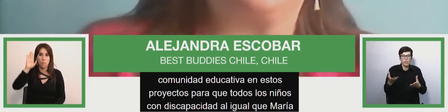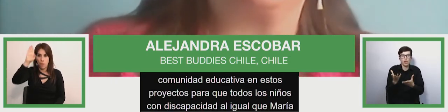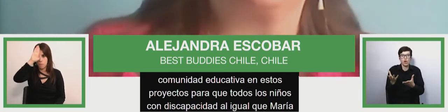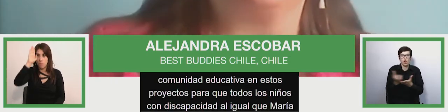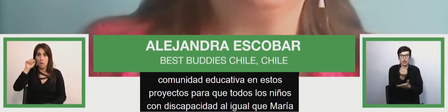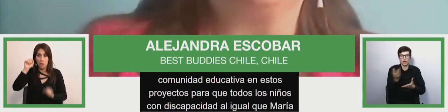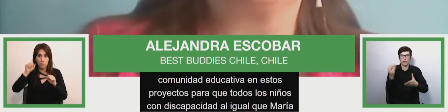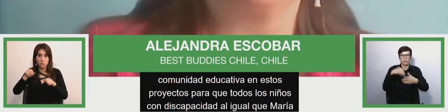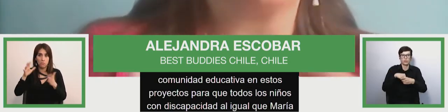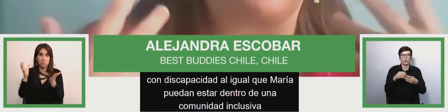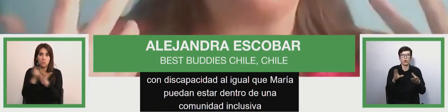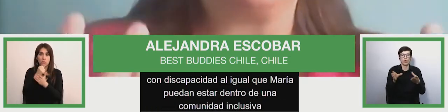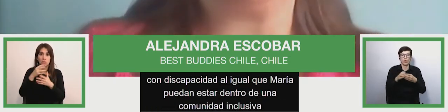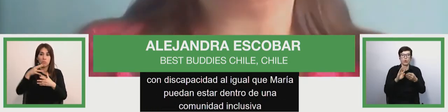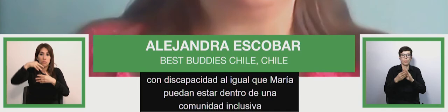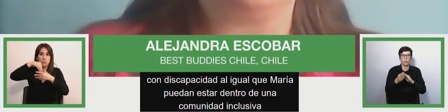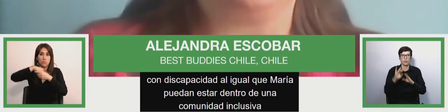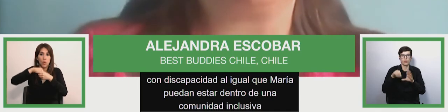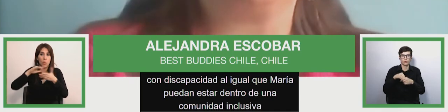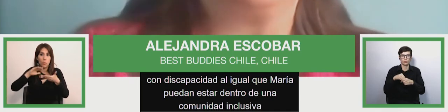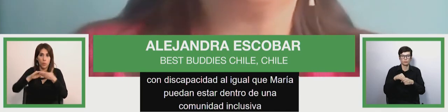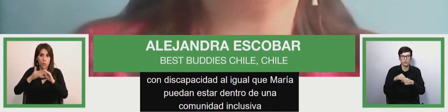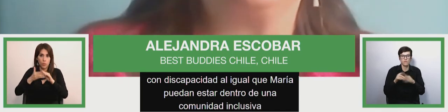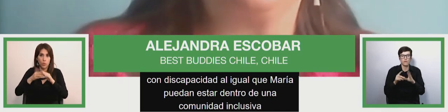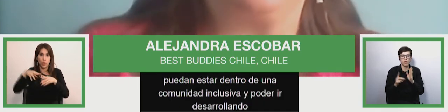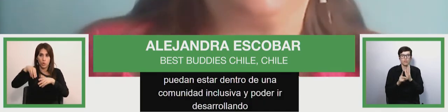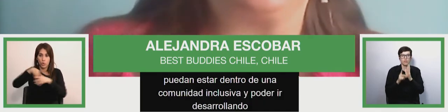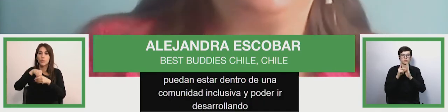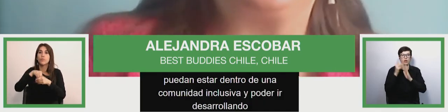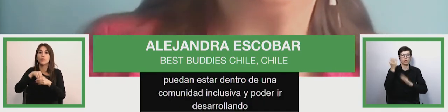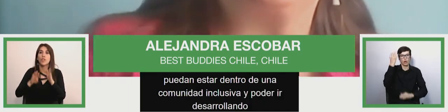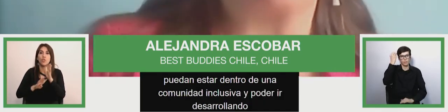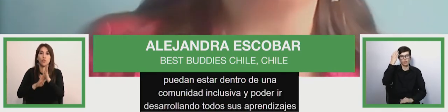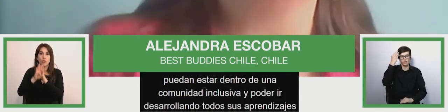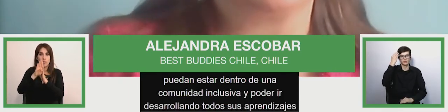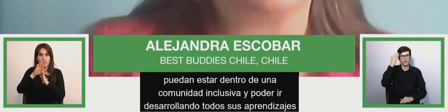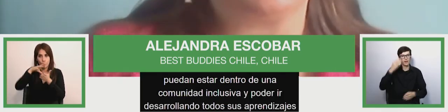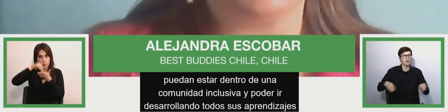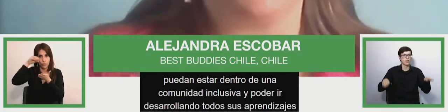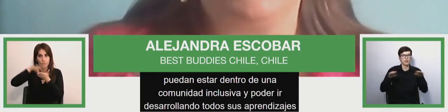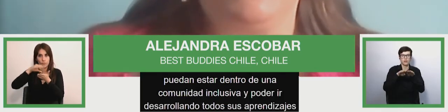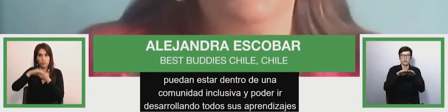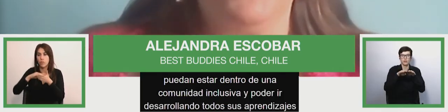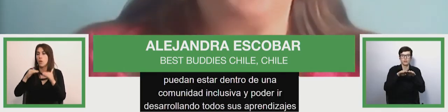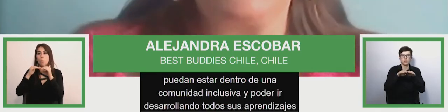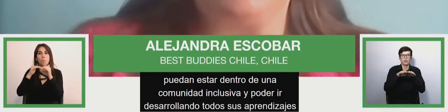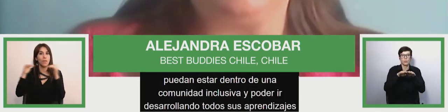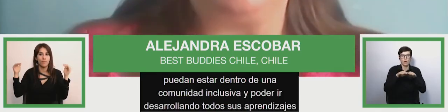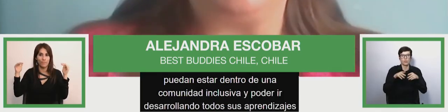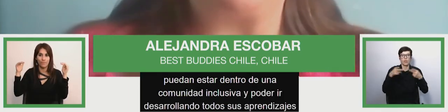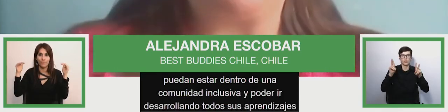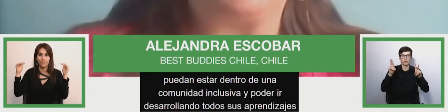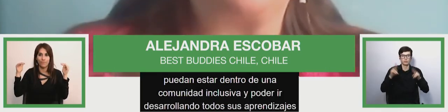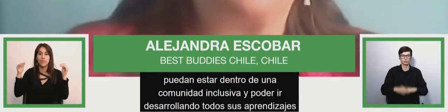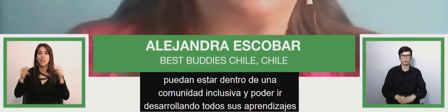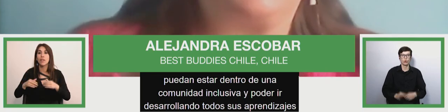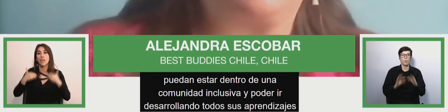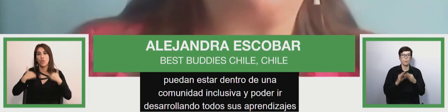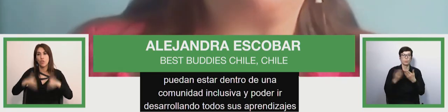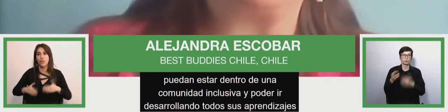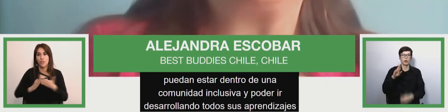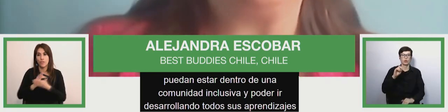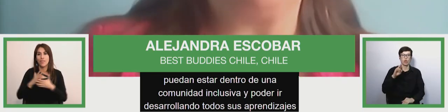desarrollando todos sus aprendizajes en derecho en igualdad así que muchas gracias Rodrigo bueno